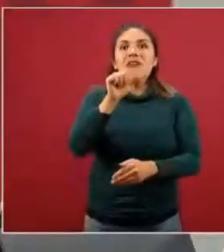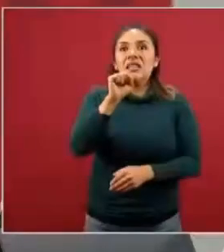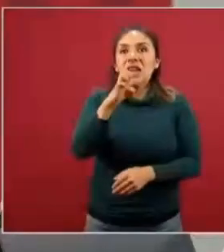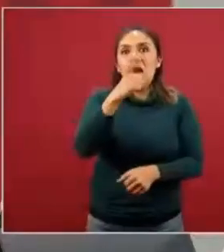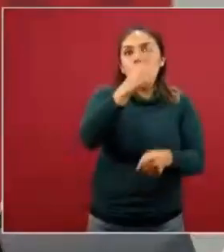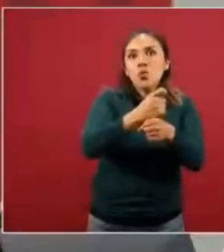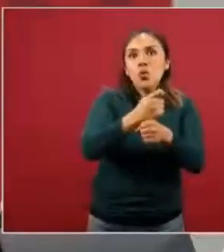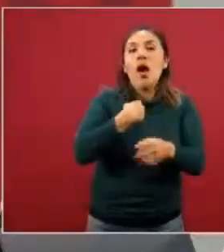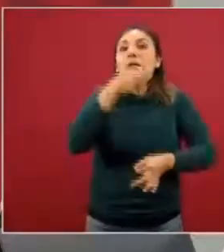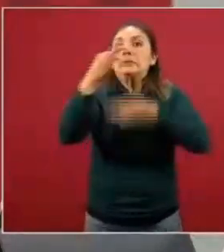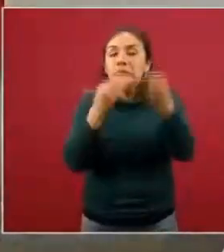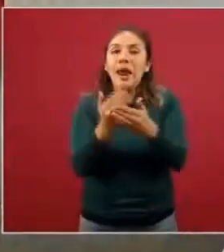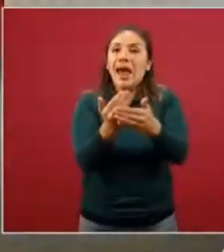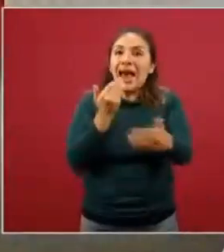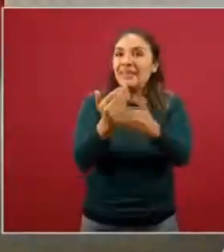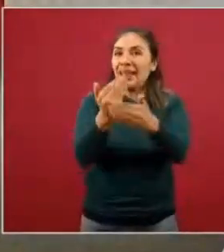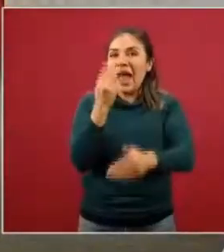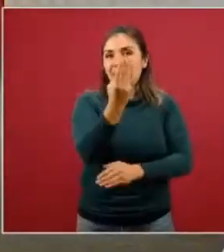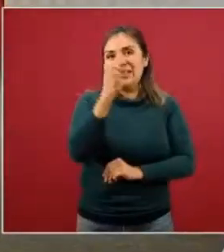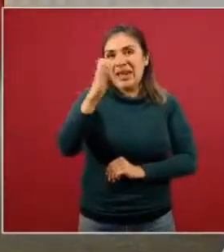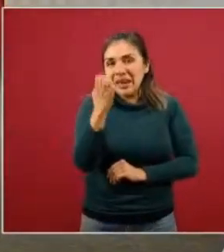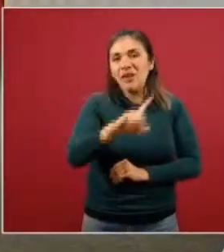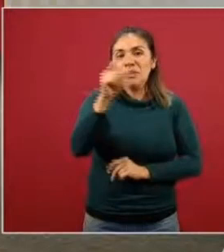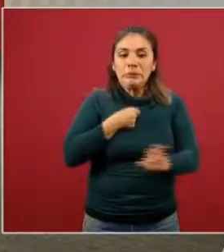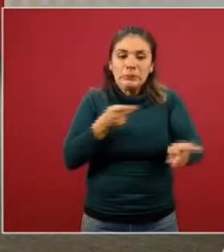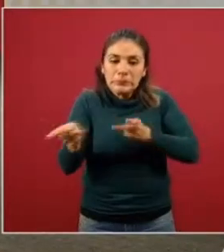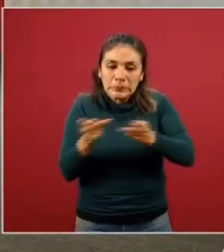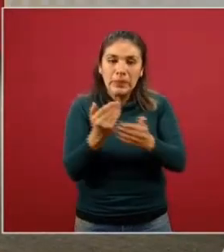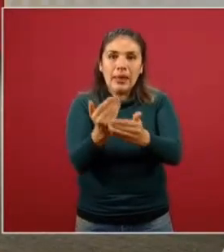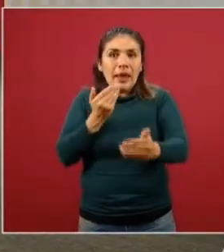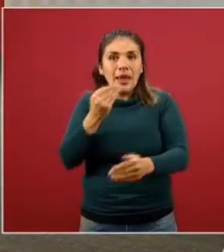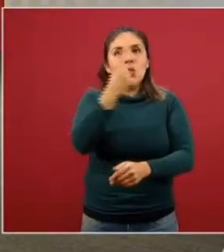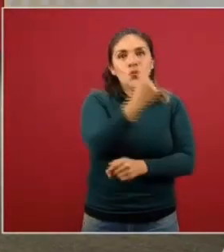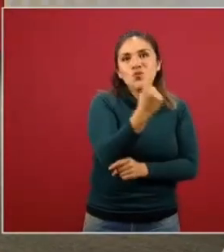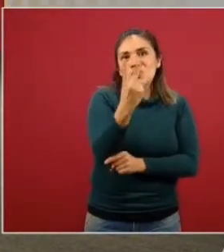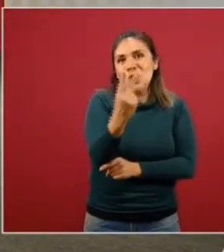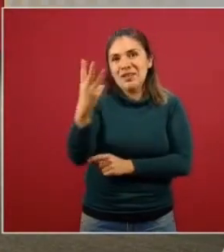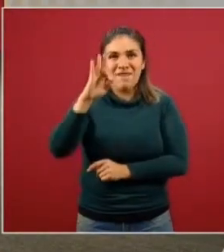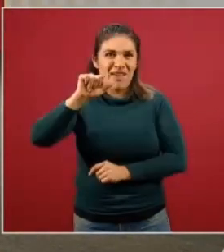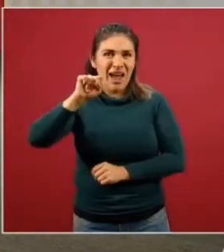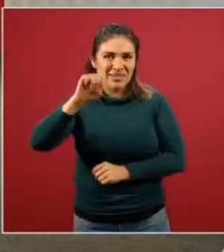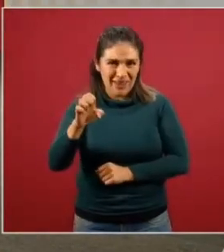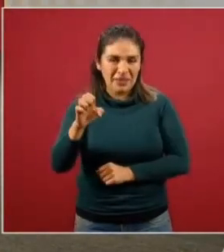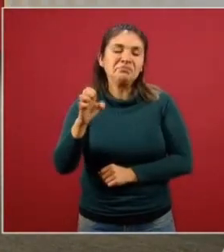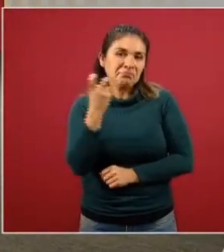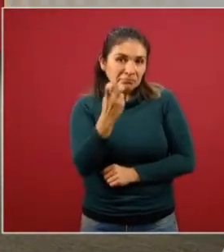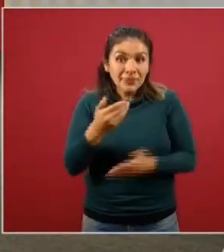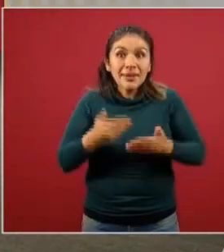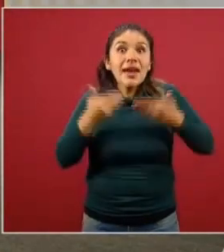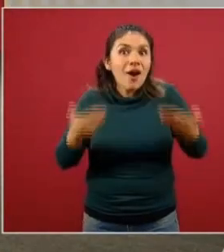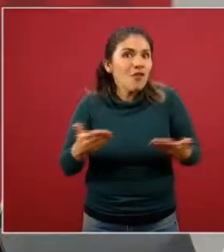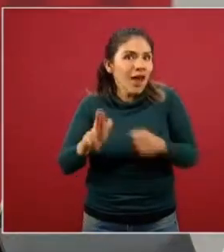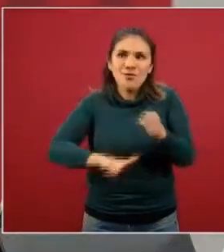adelantamos con el alertamiento temprano el 3 de enero a la fase de preparación. Nos adelantamos a la fase 1, a la fase 2, a la fase 3. Y ahora,